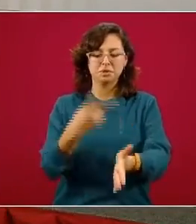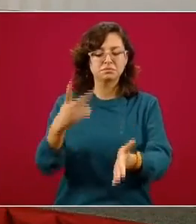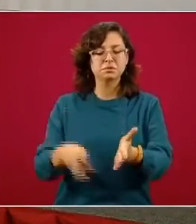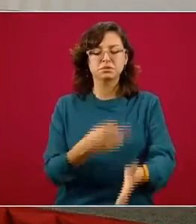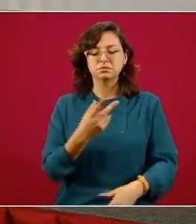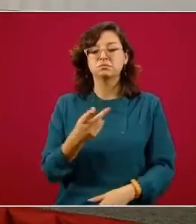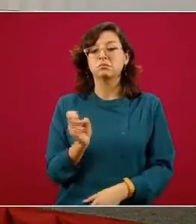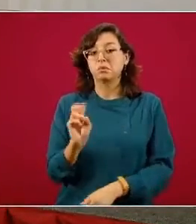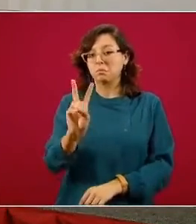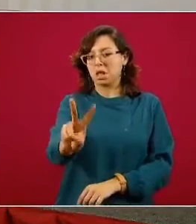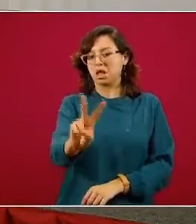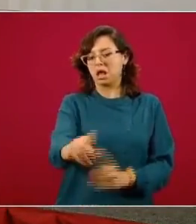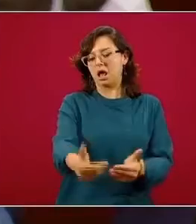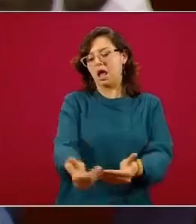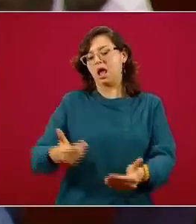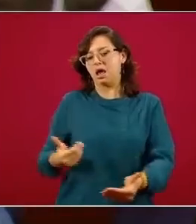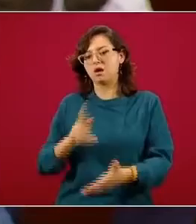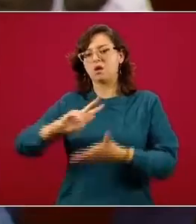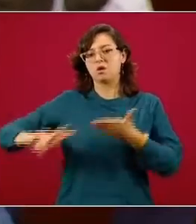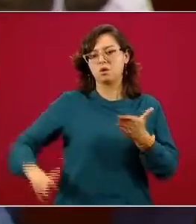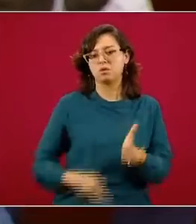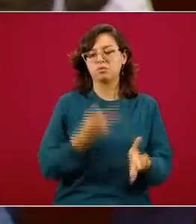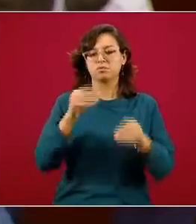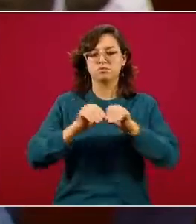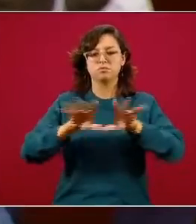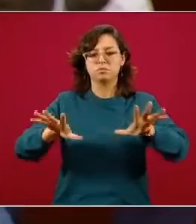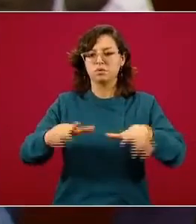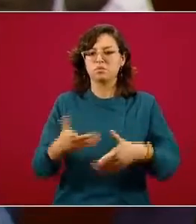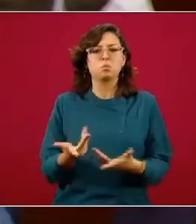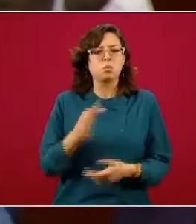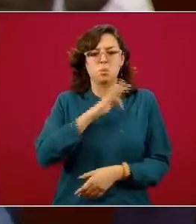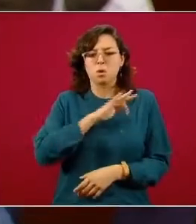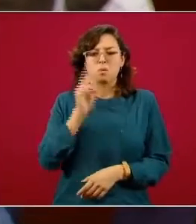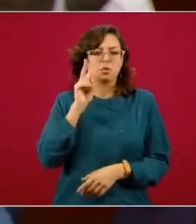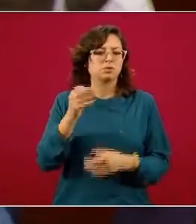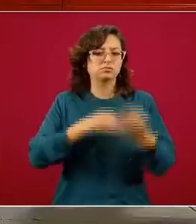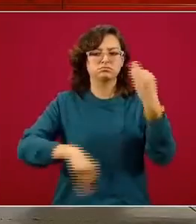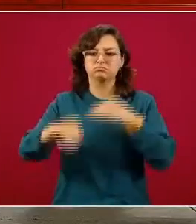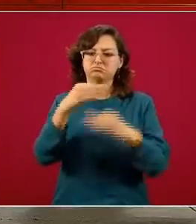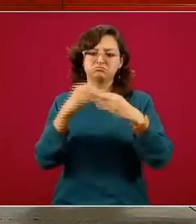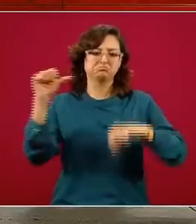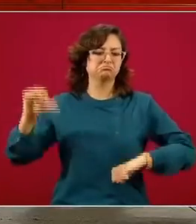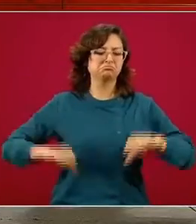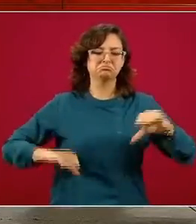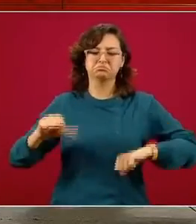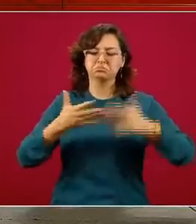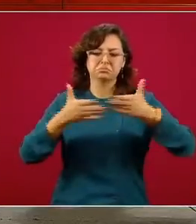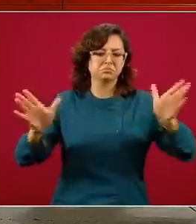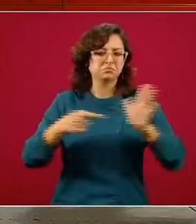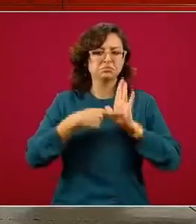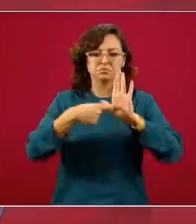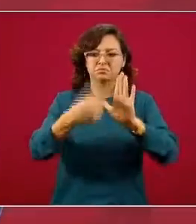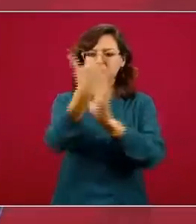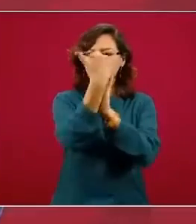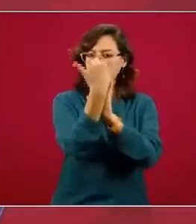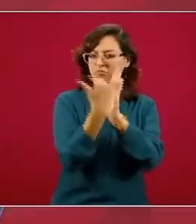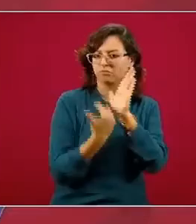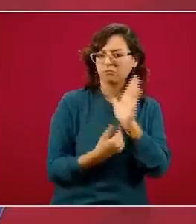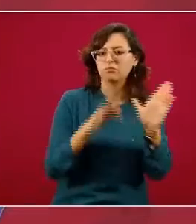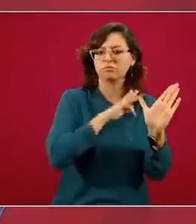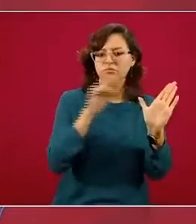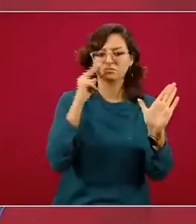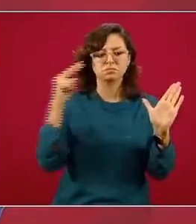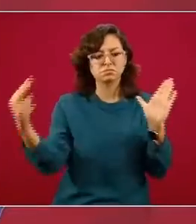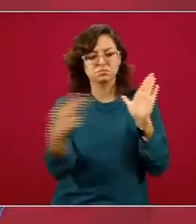viernes vale la pena volverlos a presentar son de acceso público todo lo que hacemos es de acceso público y está en el portal